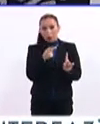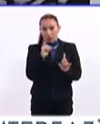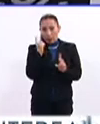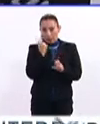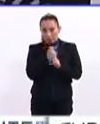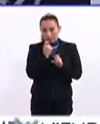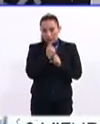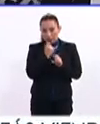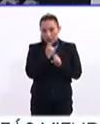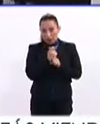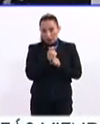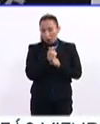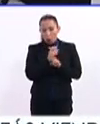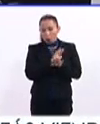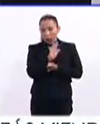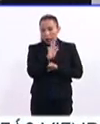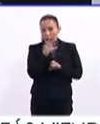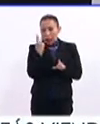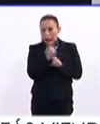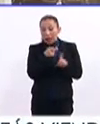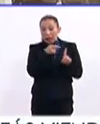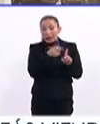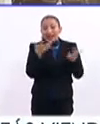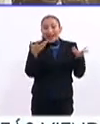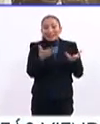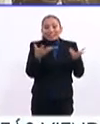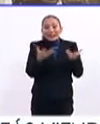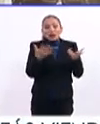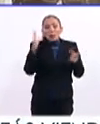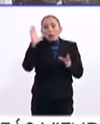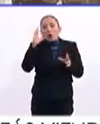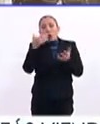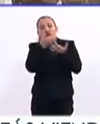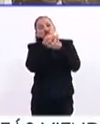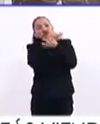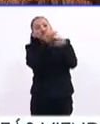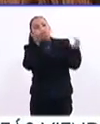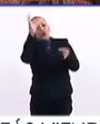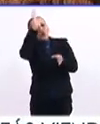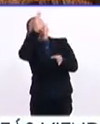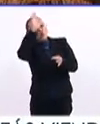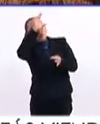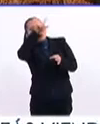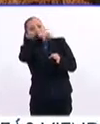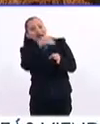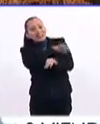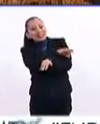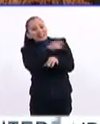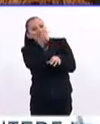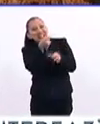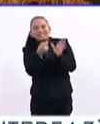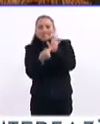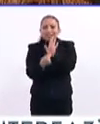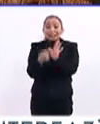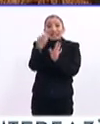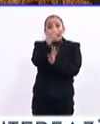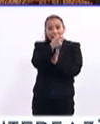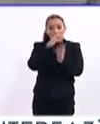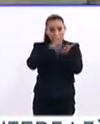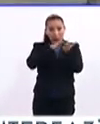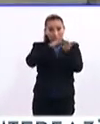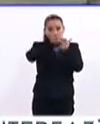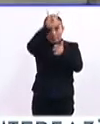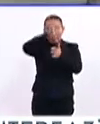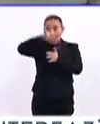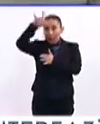principio ha sido generar una cultura del diseño y estos pedazos de